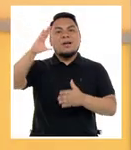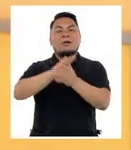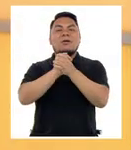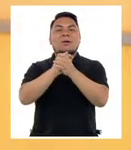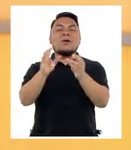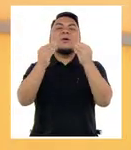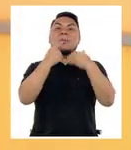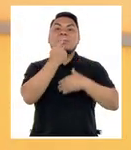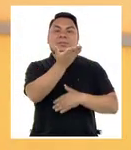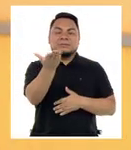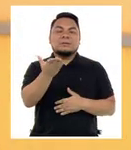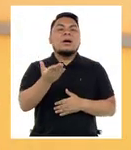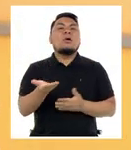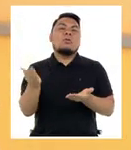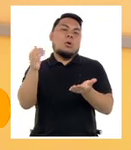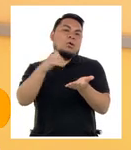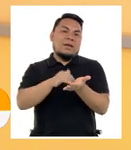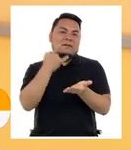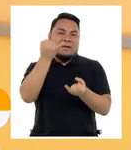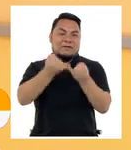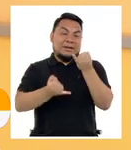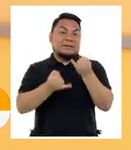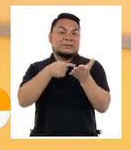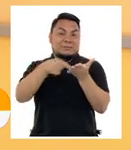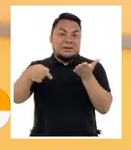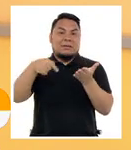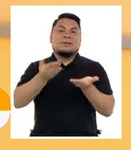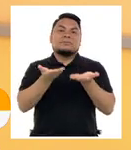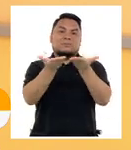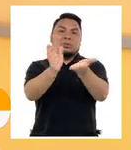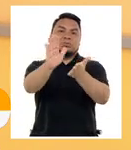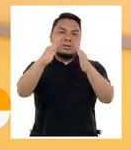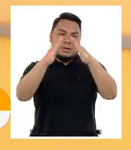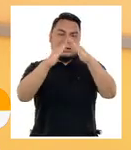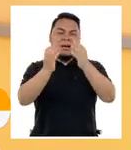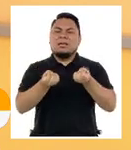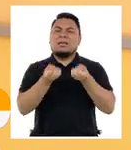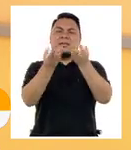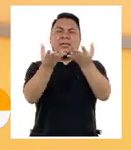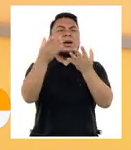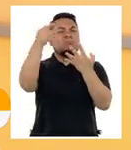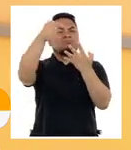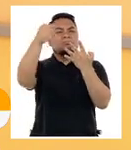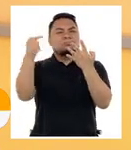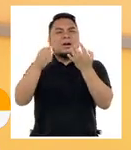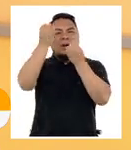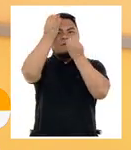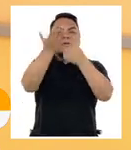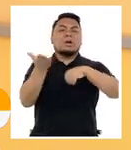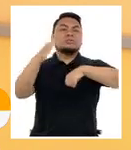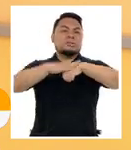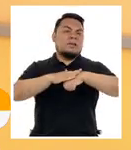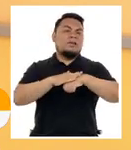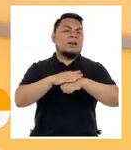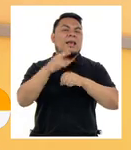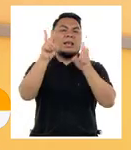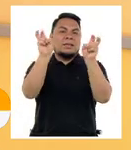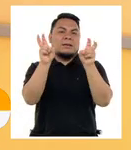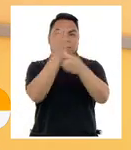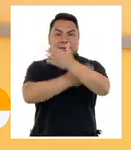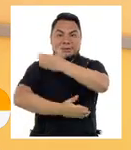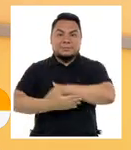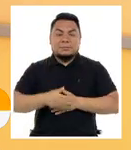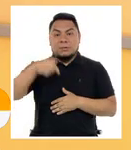Hola amigos, ¿cómo les va un nuevo fin de semana llegando a sus hogares para brindarles variada información sobre el tema de